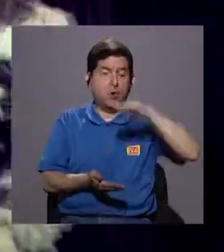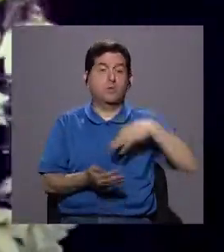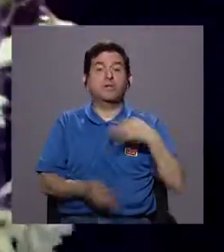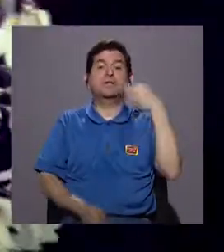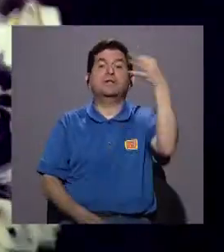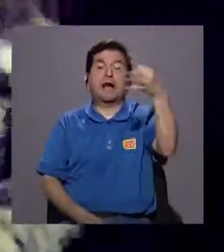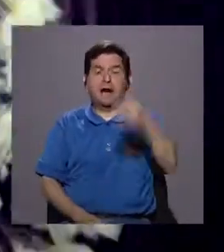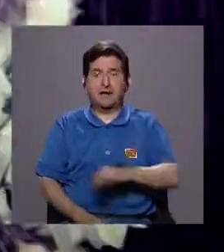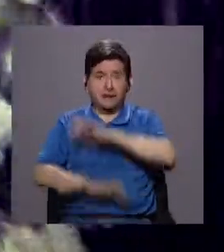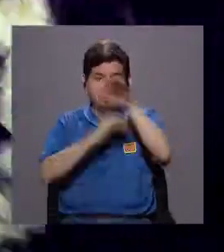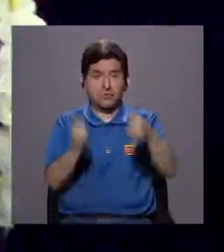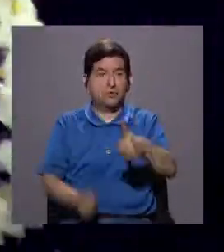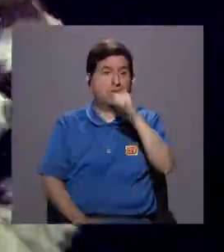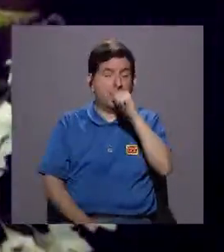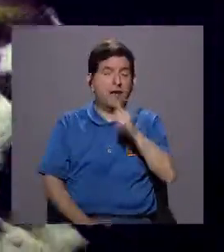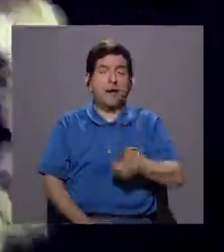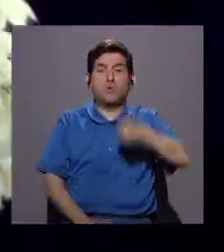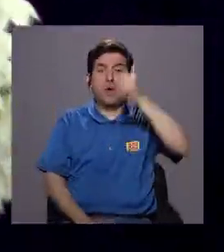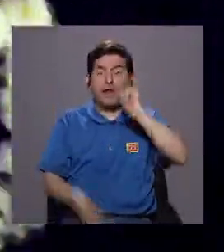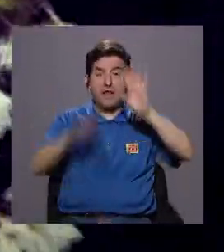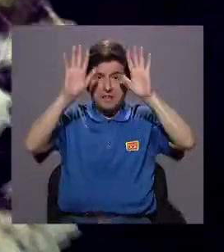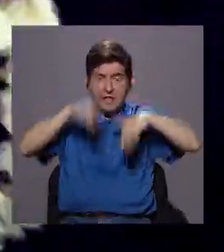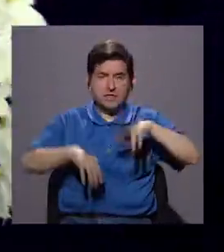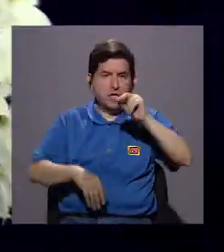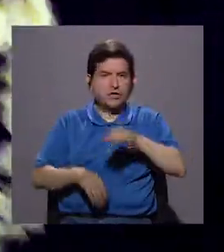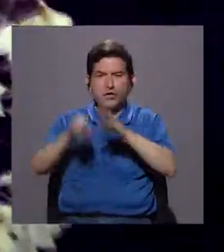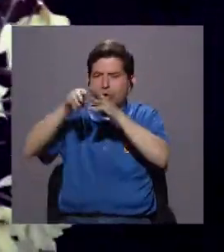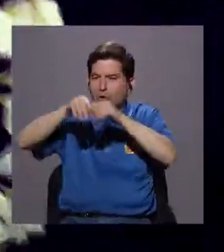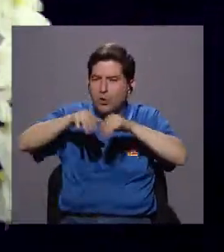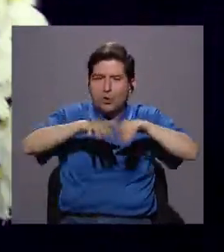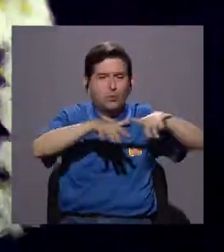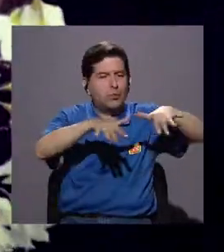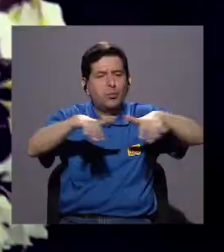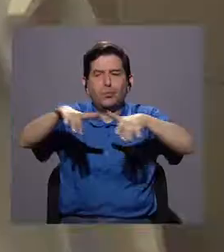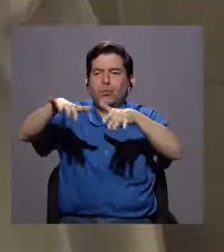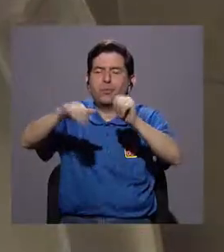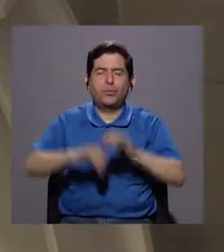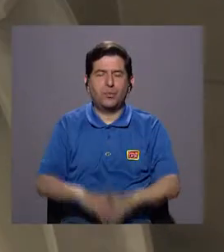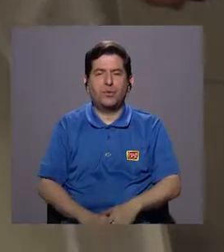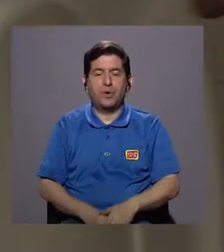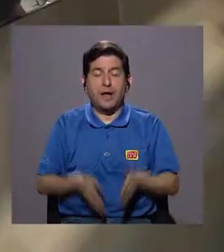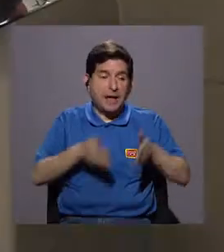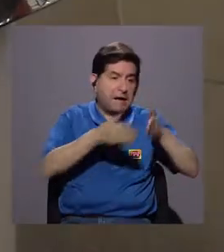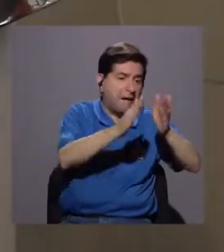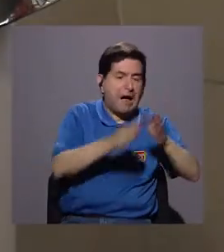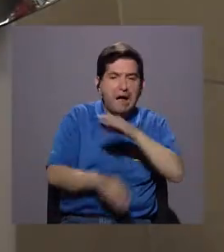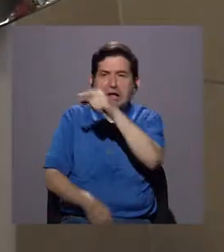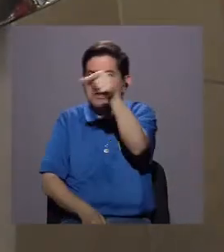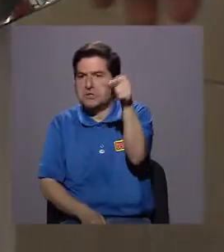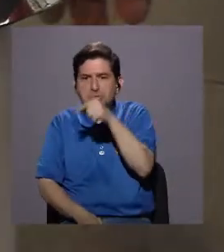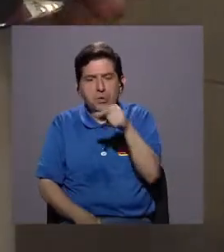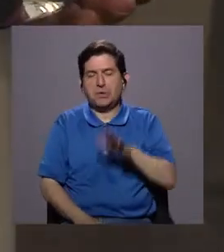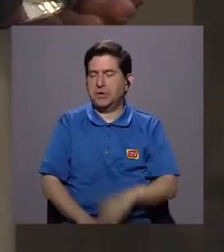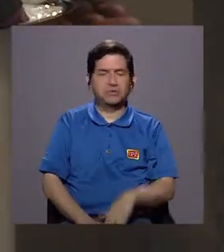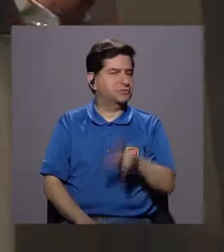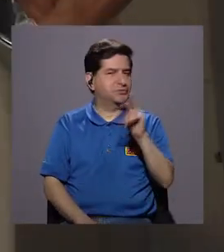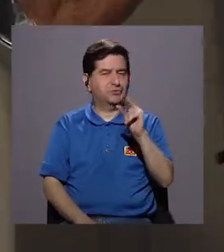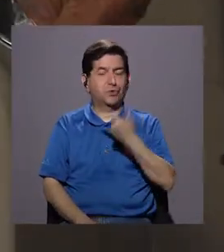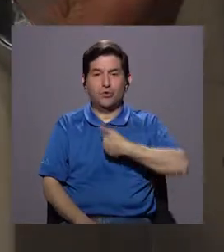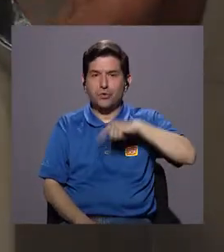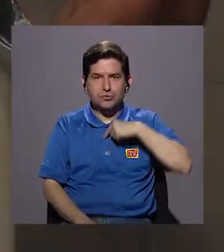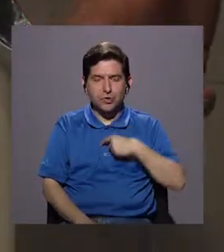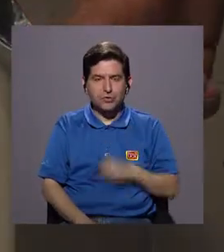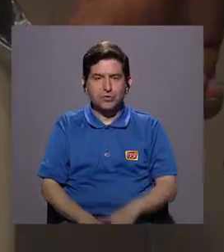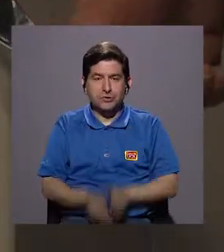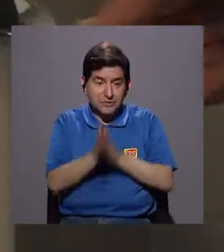en el futuro, pues toda esta agua que ayer cayó no estaría escurriendo por las calles ni estuviera escurriendo por los ríos o por las aceras, sino